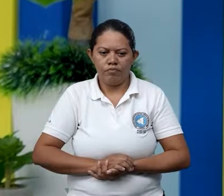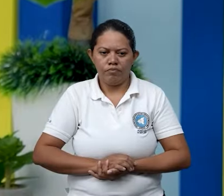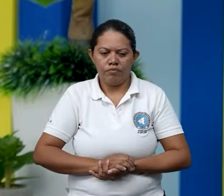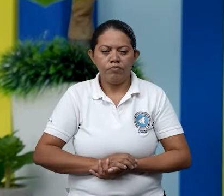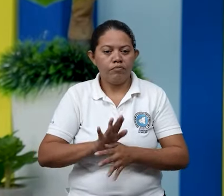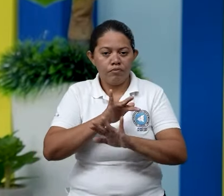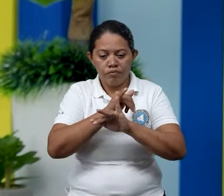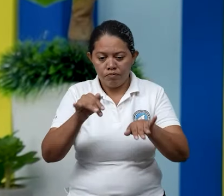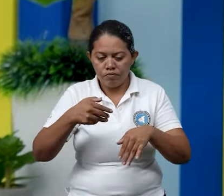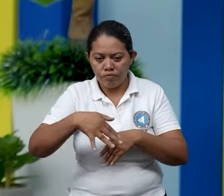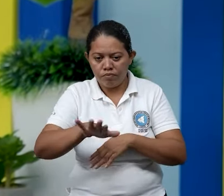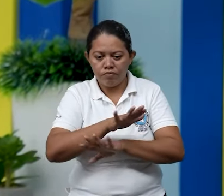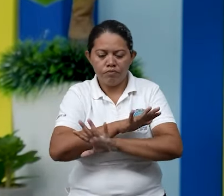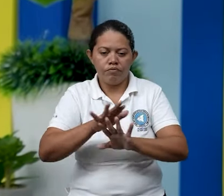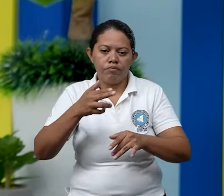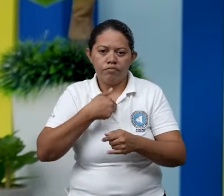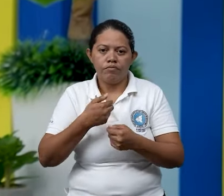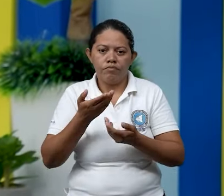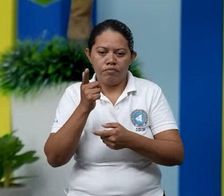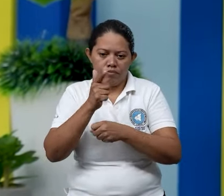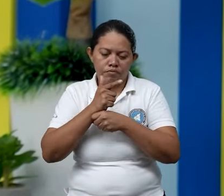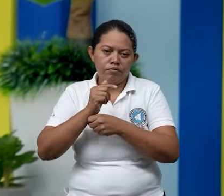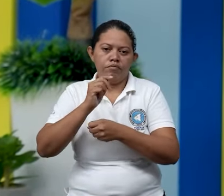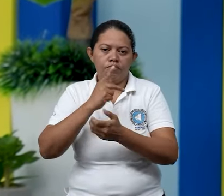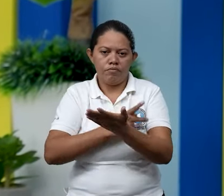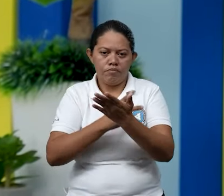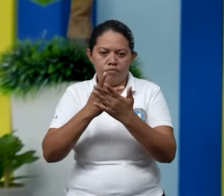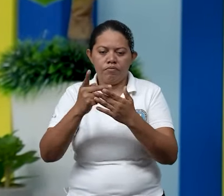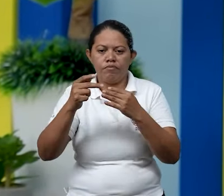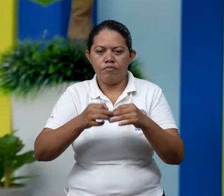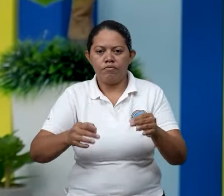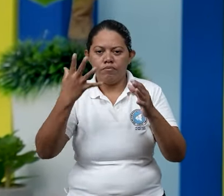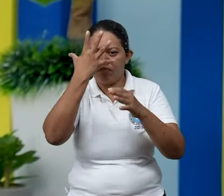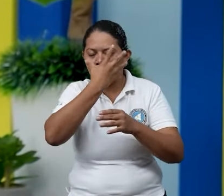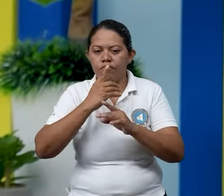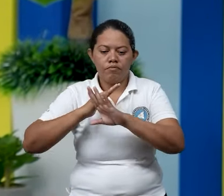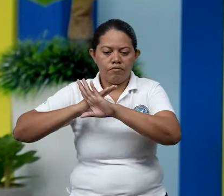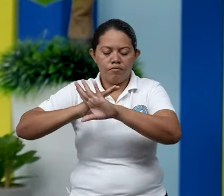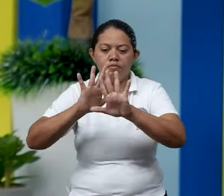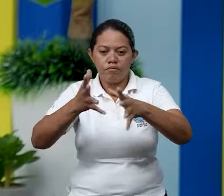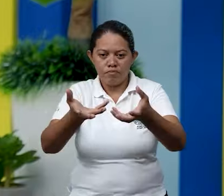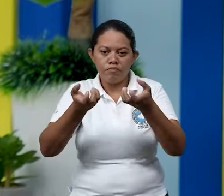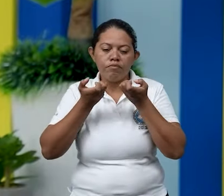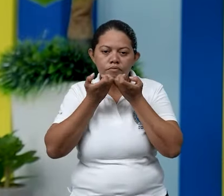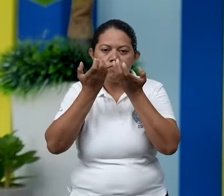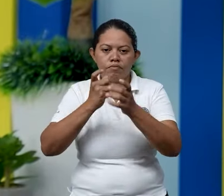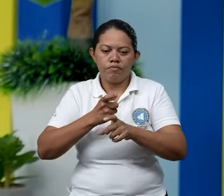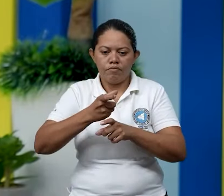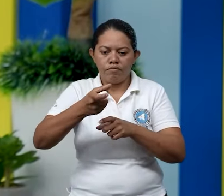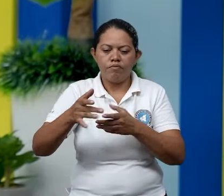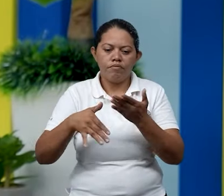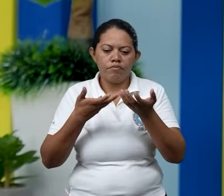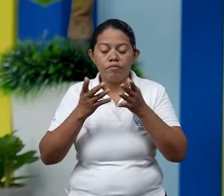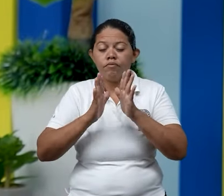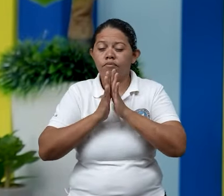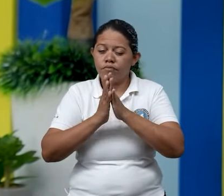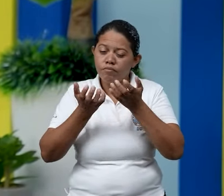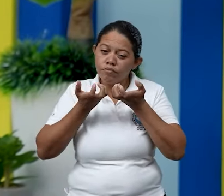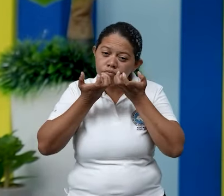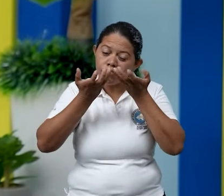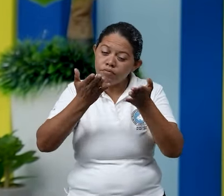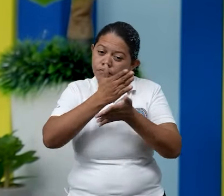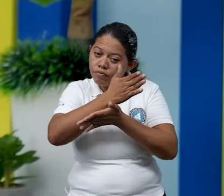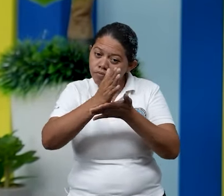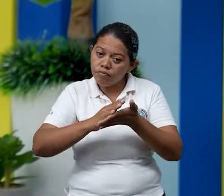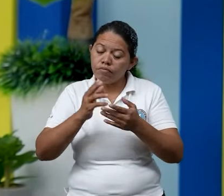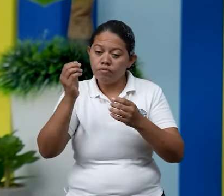Hemos llegado al final de esta edición de su programa Nicaragua Linda y Segura y queremos invitarle a seguir las recomendaciones en